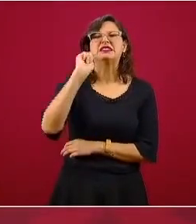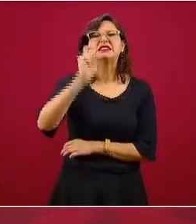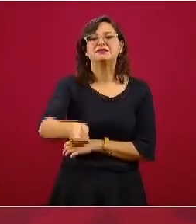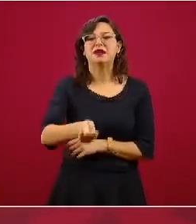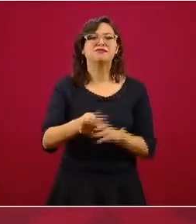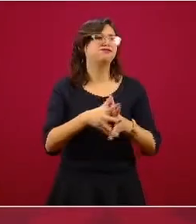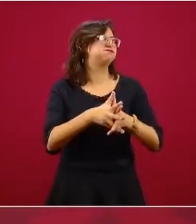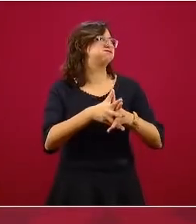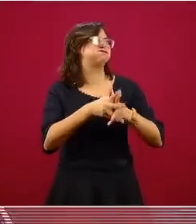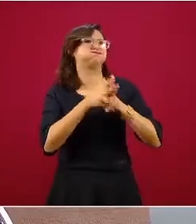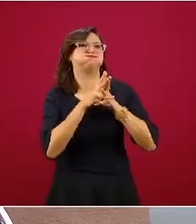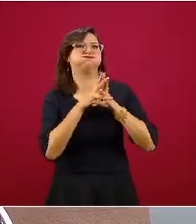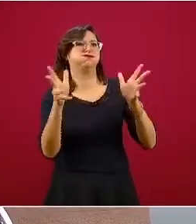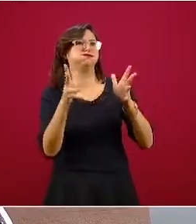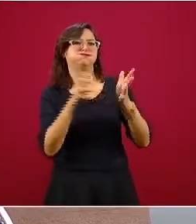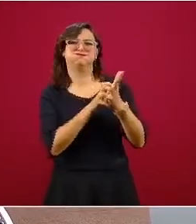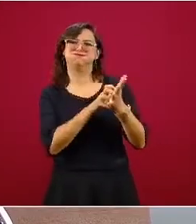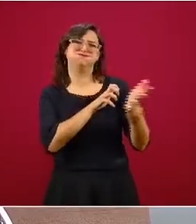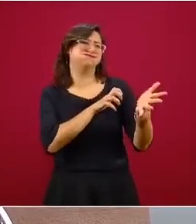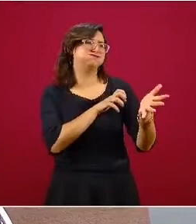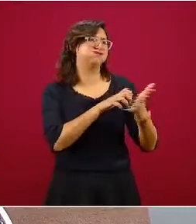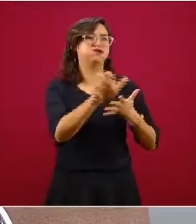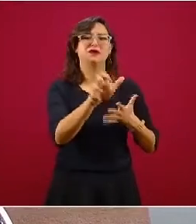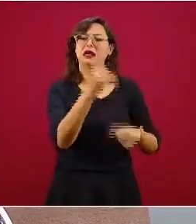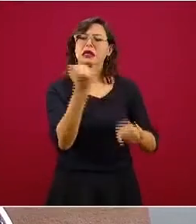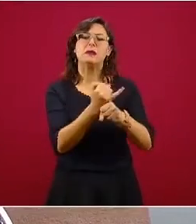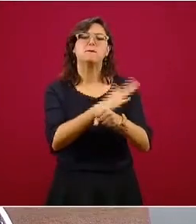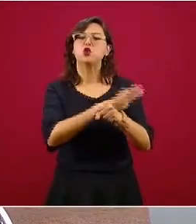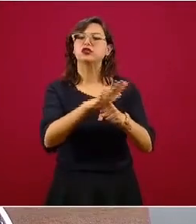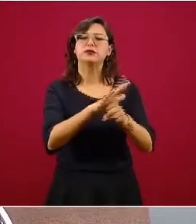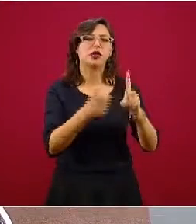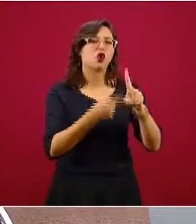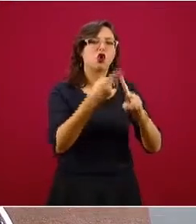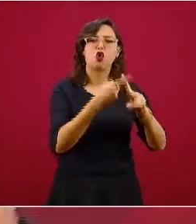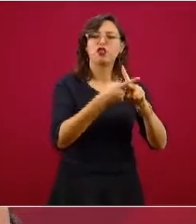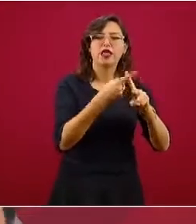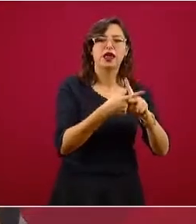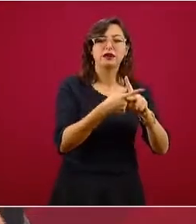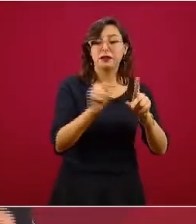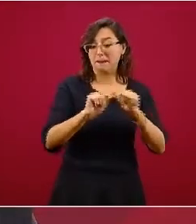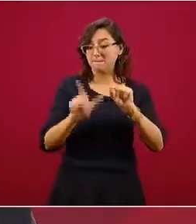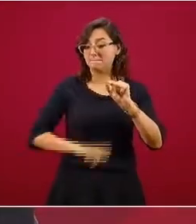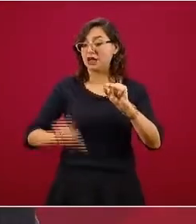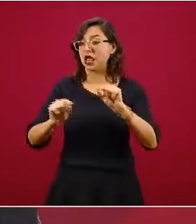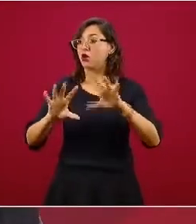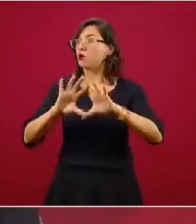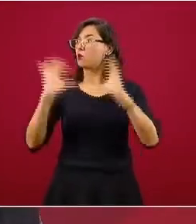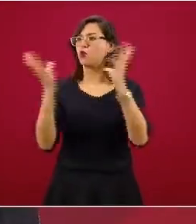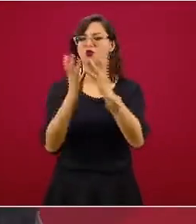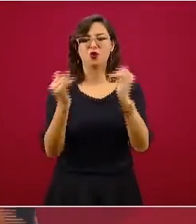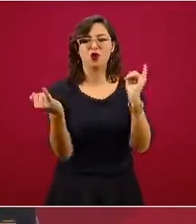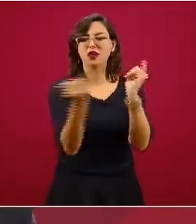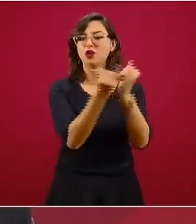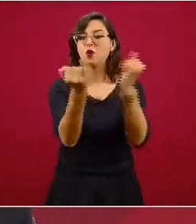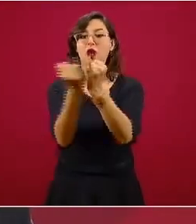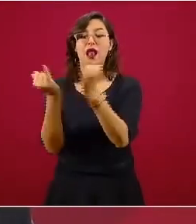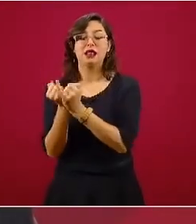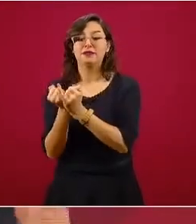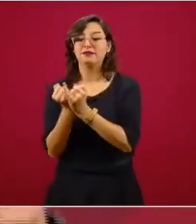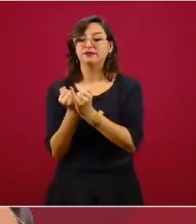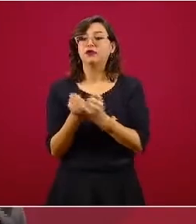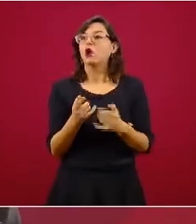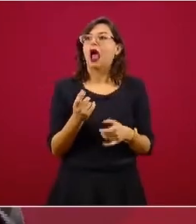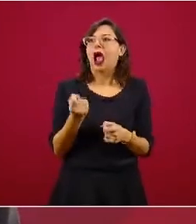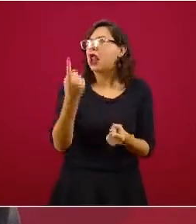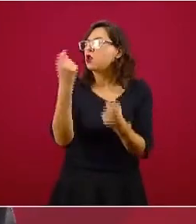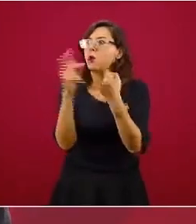México y en absolutamente todo el mundo, todo el mundo. Pero nosotros lo decimos explícitamente. Ningún país del mundo